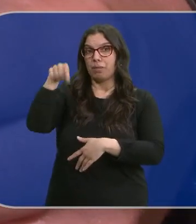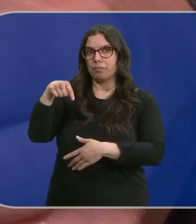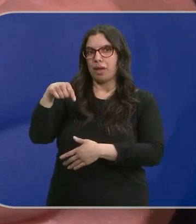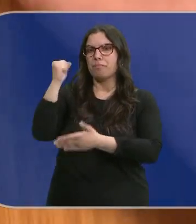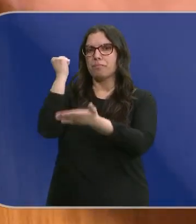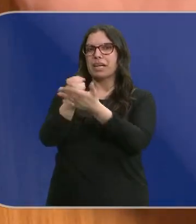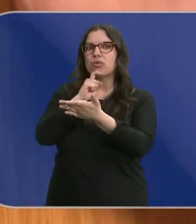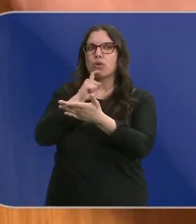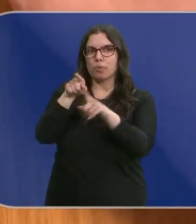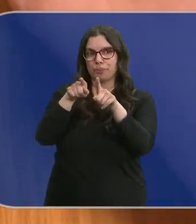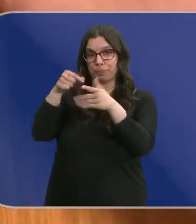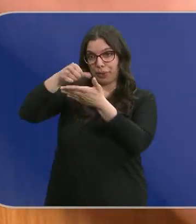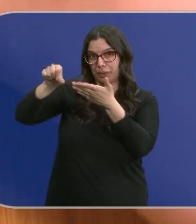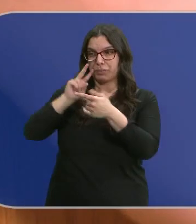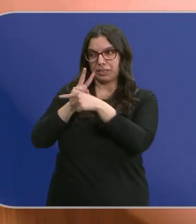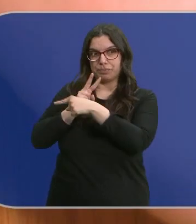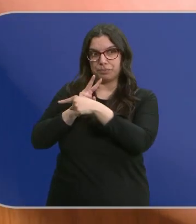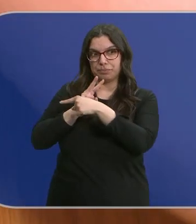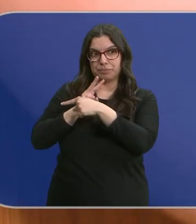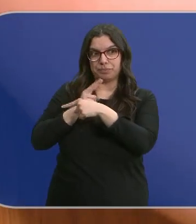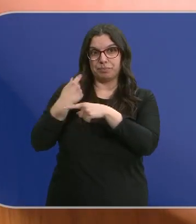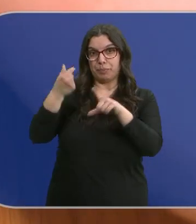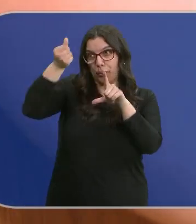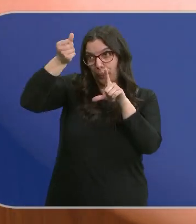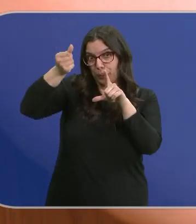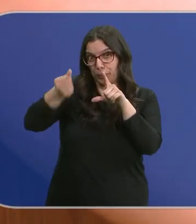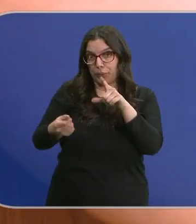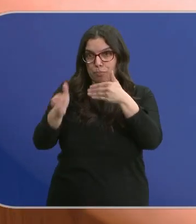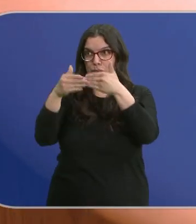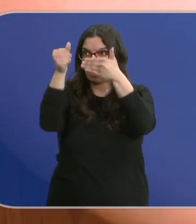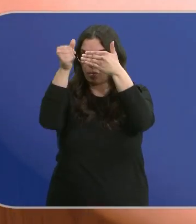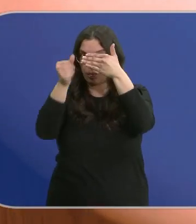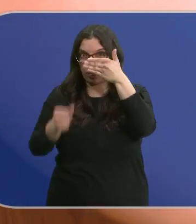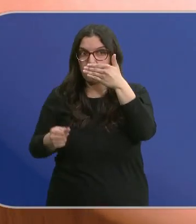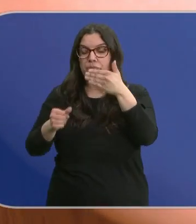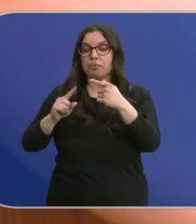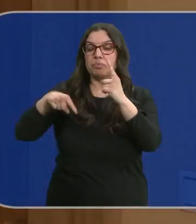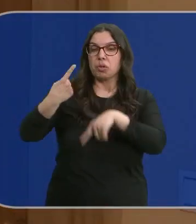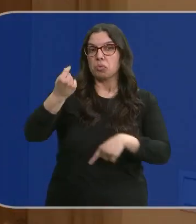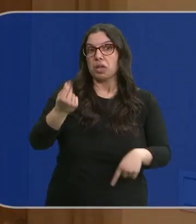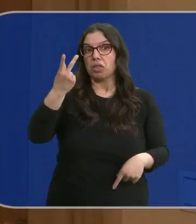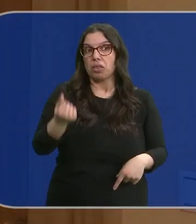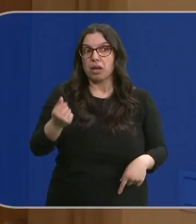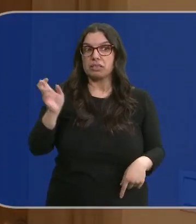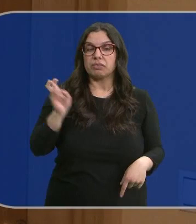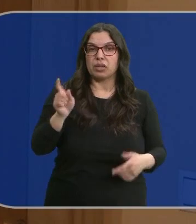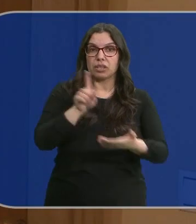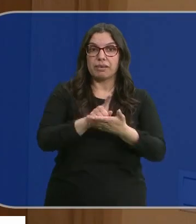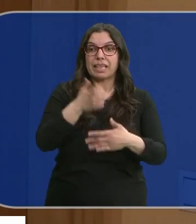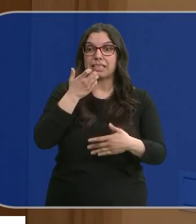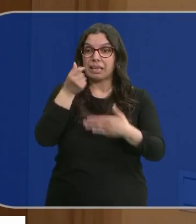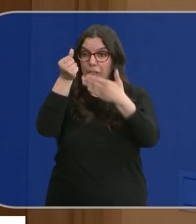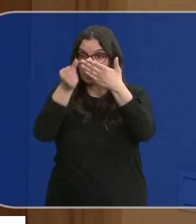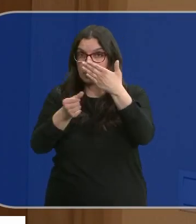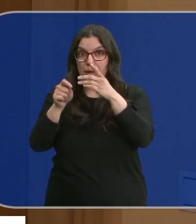con este sistema. Te marcan las puertas con pegamento. A la vuelta de un día, dos días o tres, ellos vuelven. Si